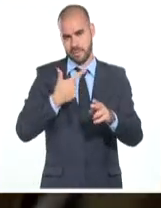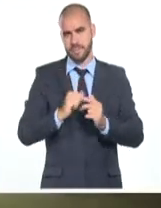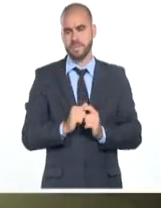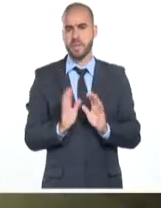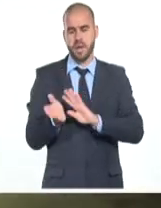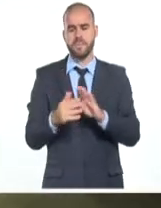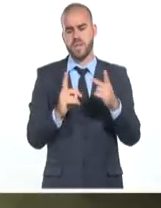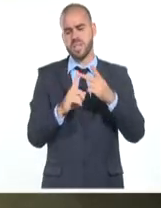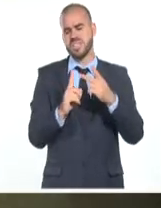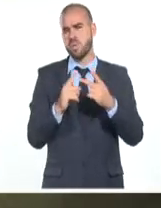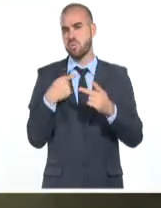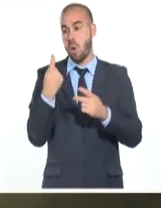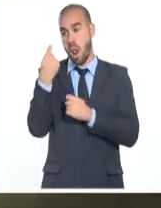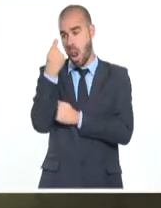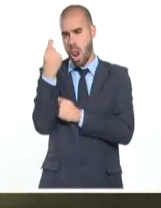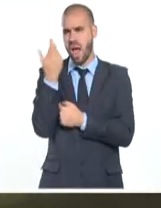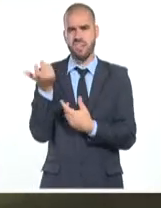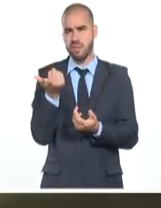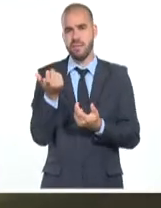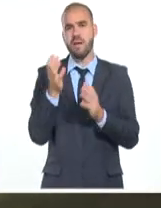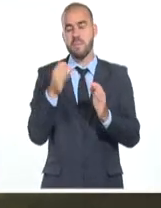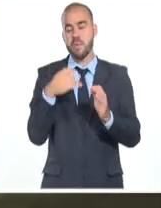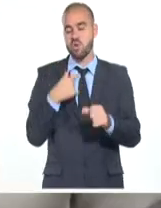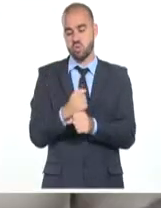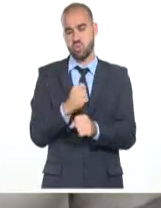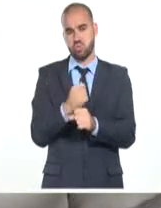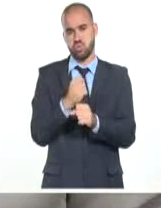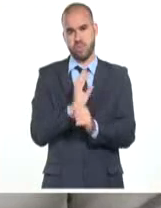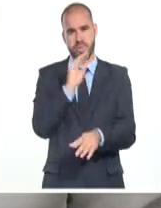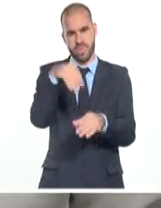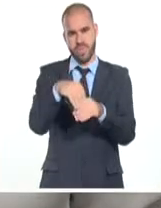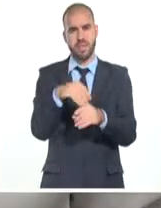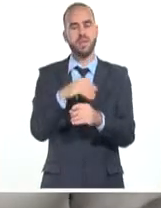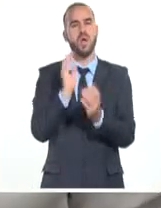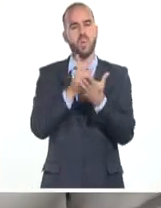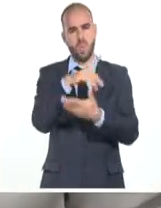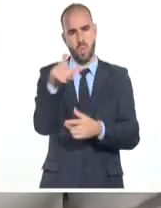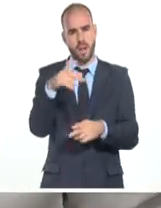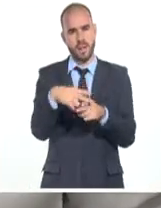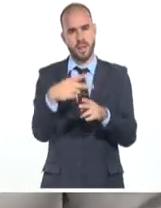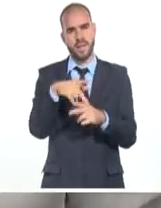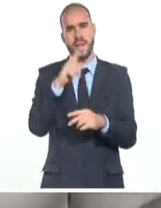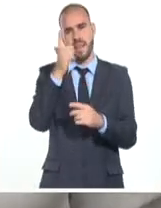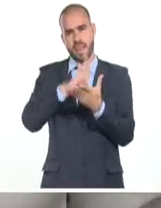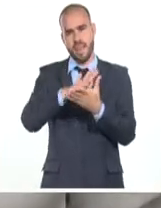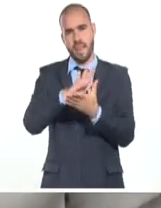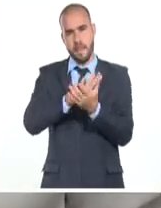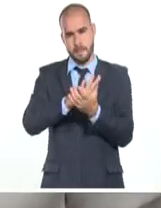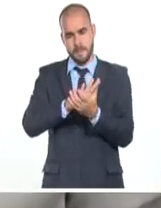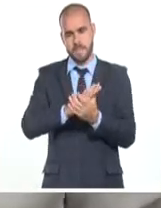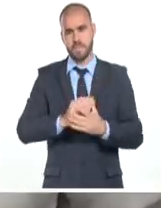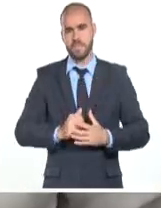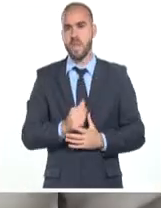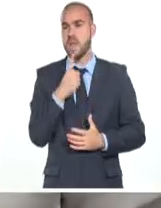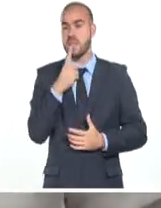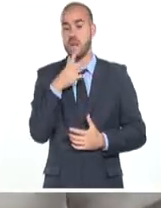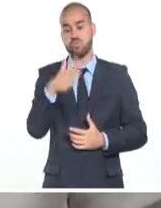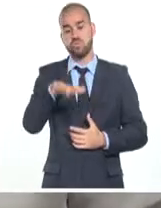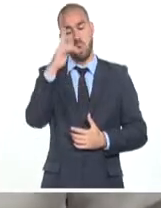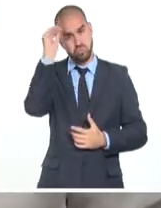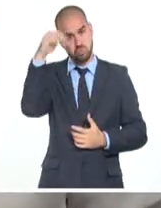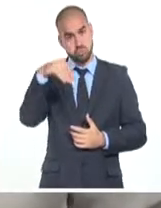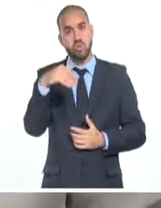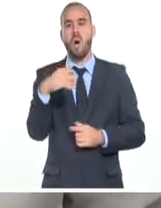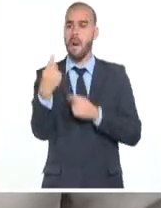importante de la formación vino después con mi trabajo en el Lanz, con los especialistas del Centro de Wilfredo Lanz, cada uno de ellos con el conocimiento que han